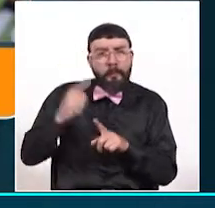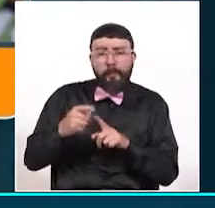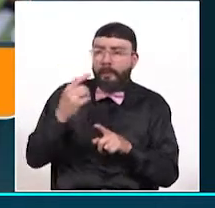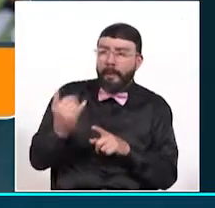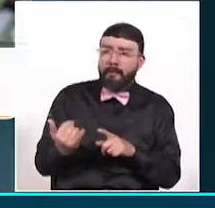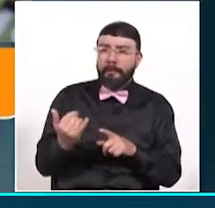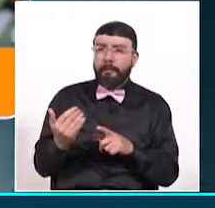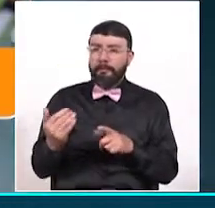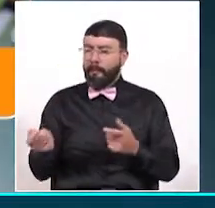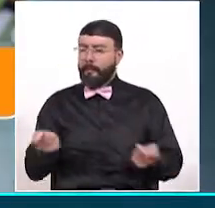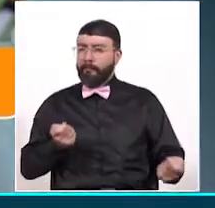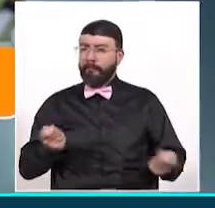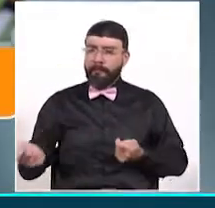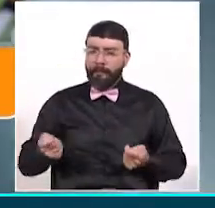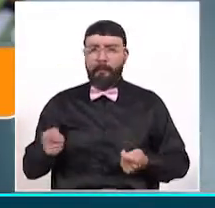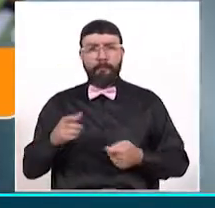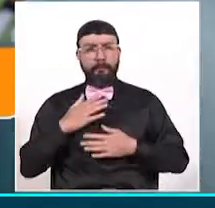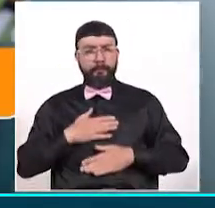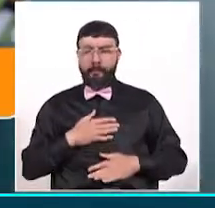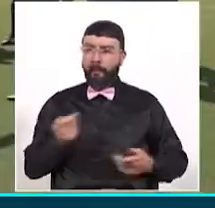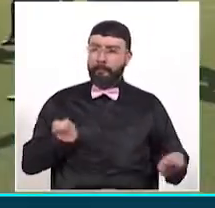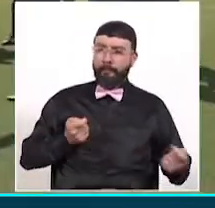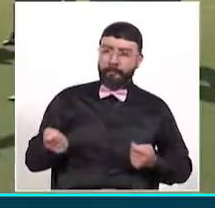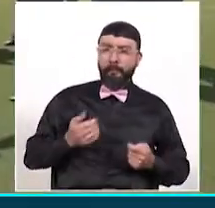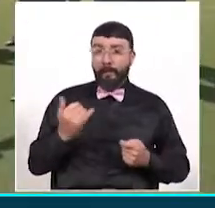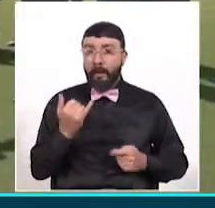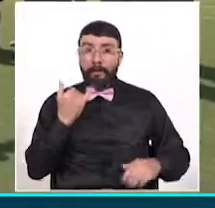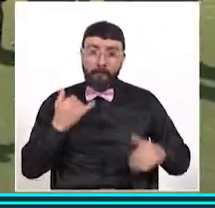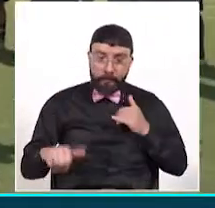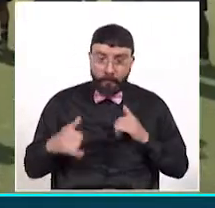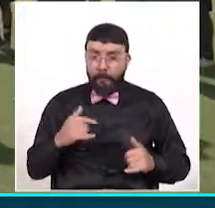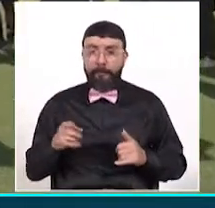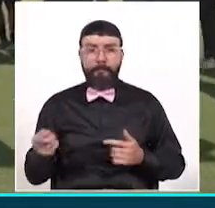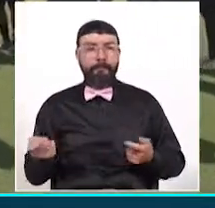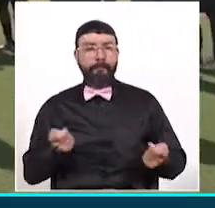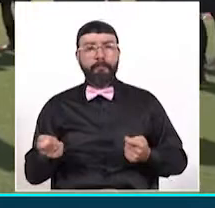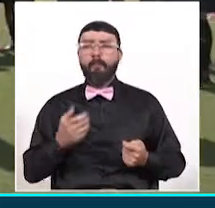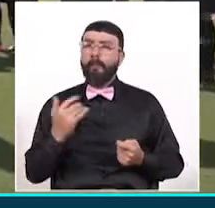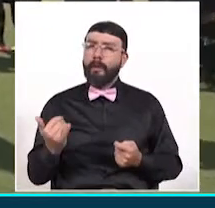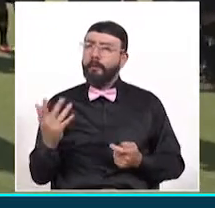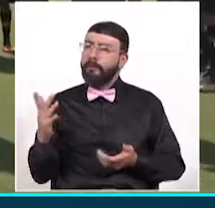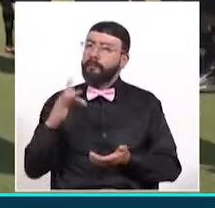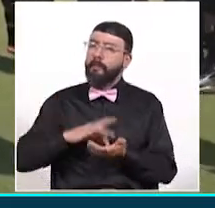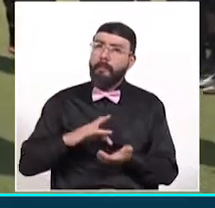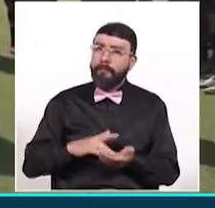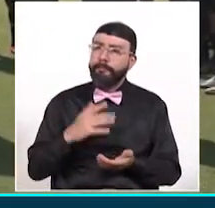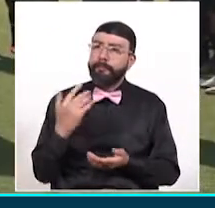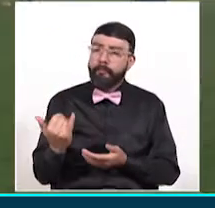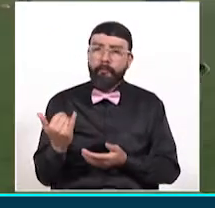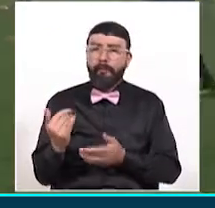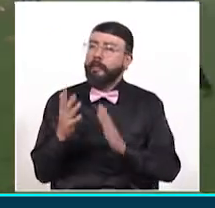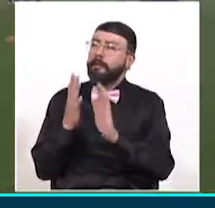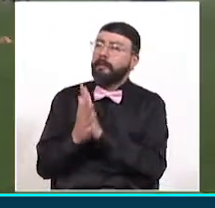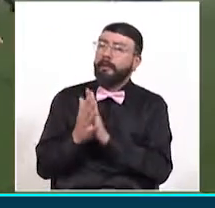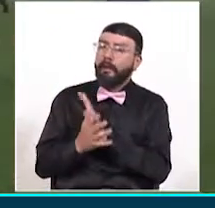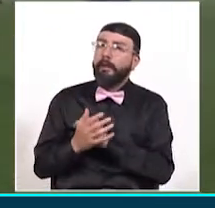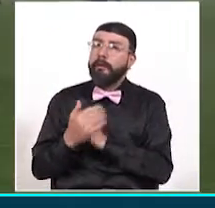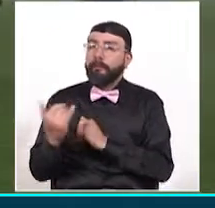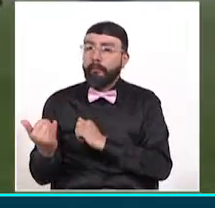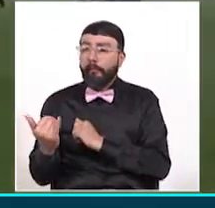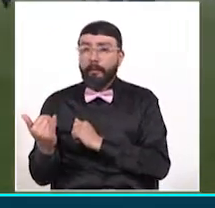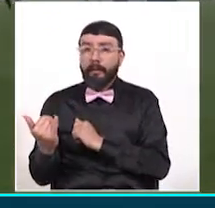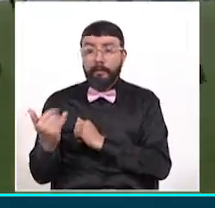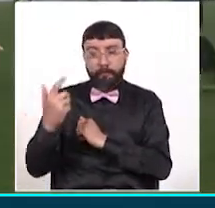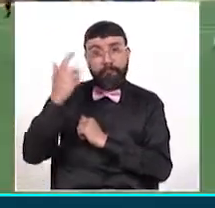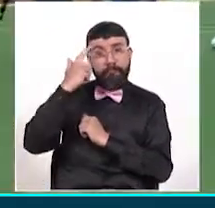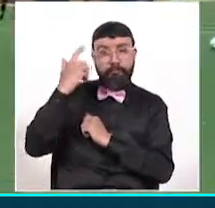al mayor equilibrio que logramos y al mayor control del juego. Y ayer vimos un partido así como lo expresó él. Entonces, bueno, yo